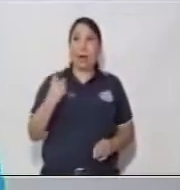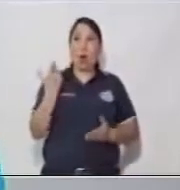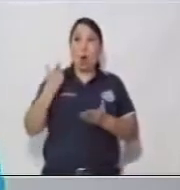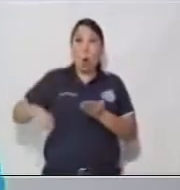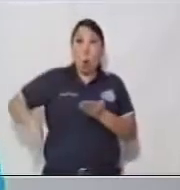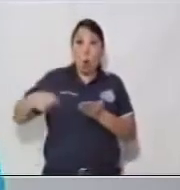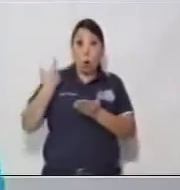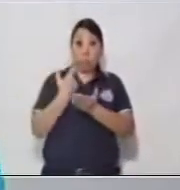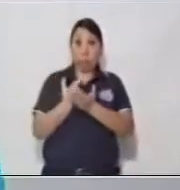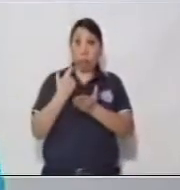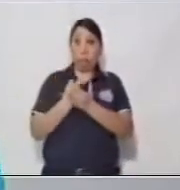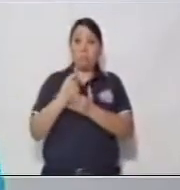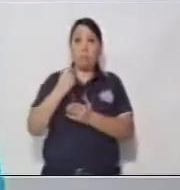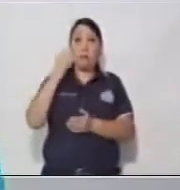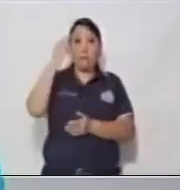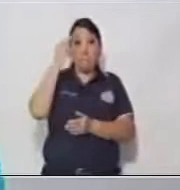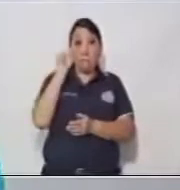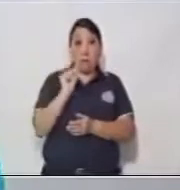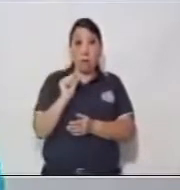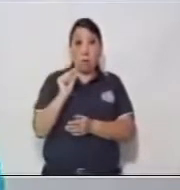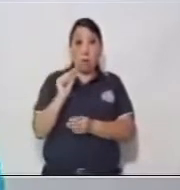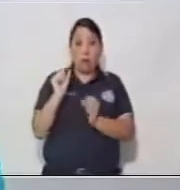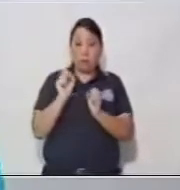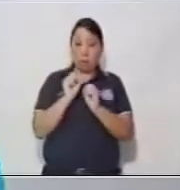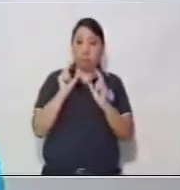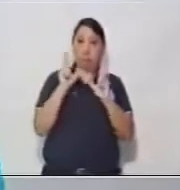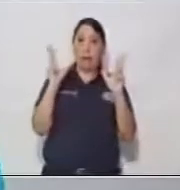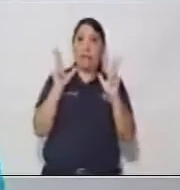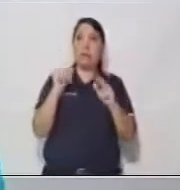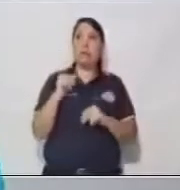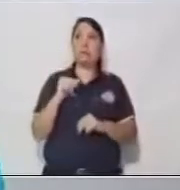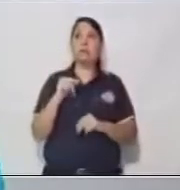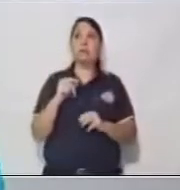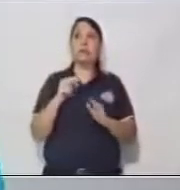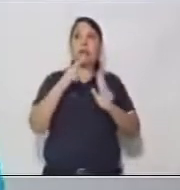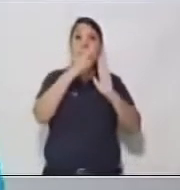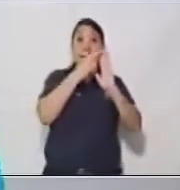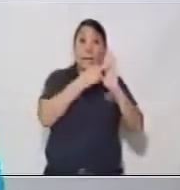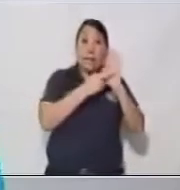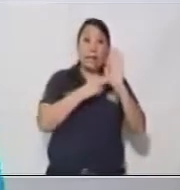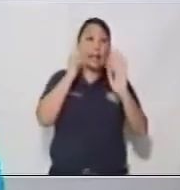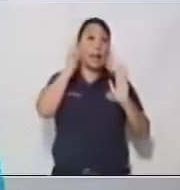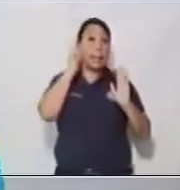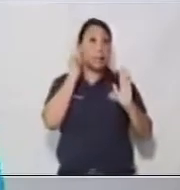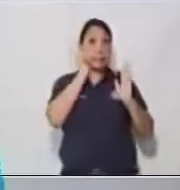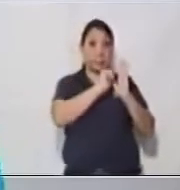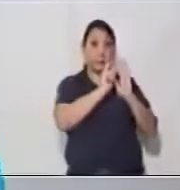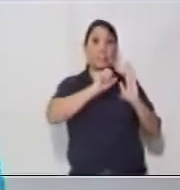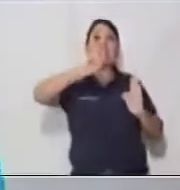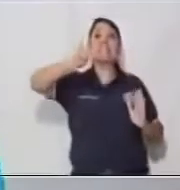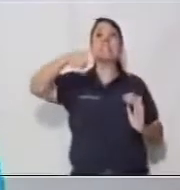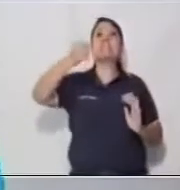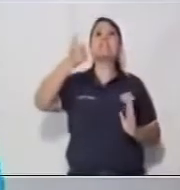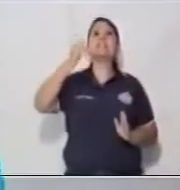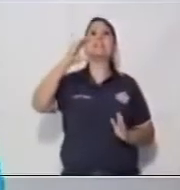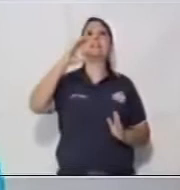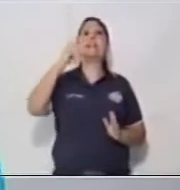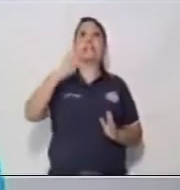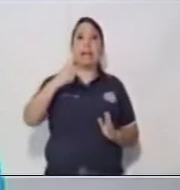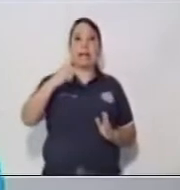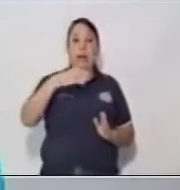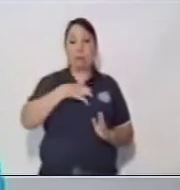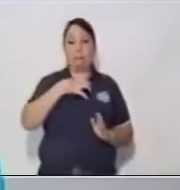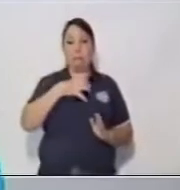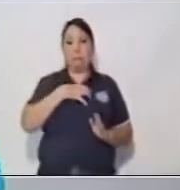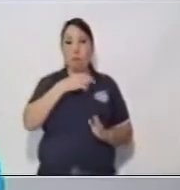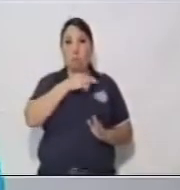frijoles mágicos. La letra ortográfica, la regla ortográfica nos está indicando que la